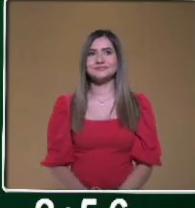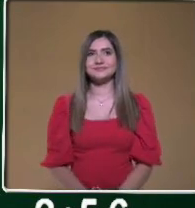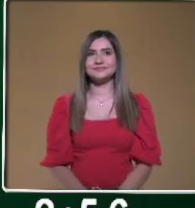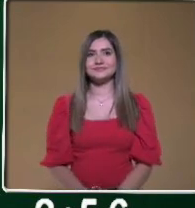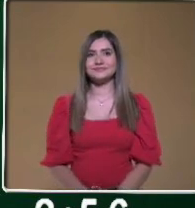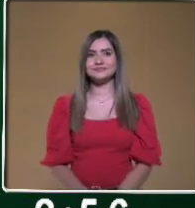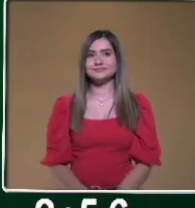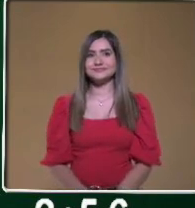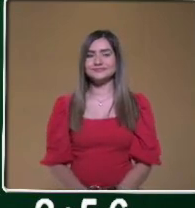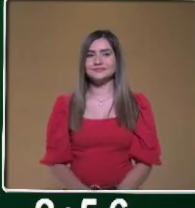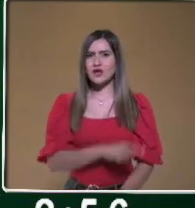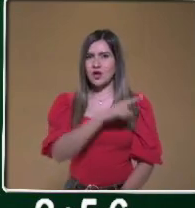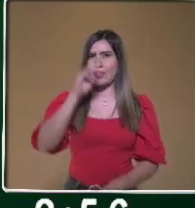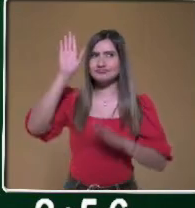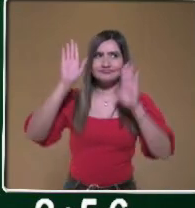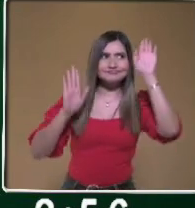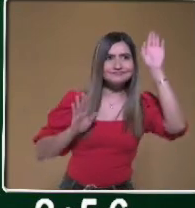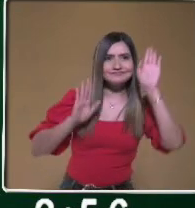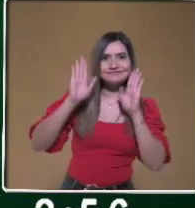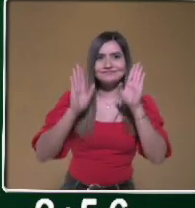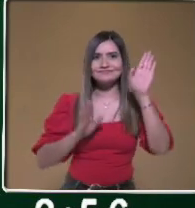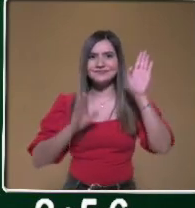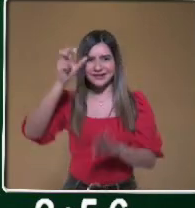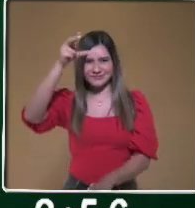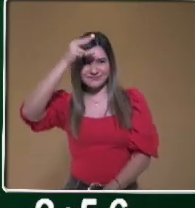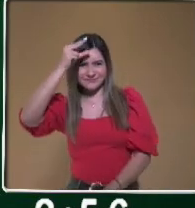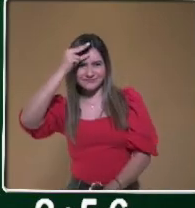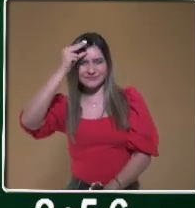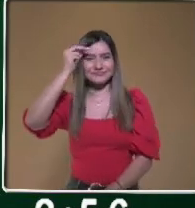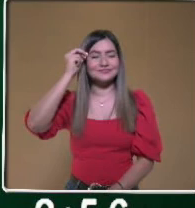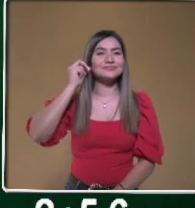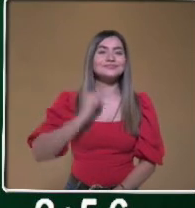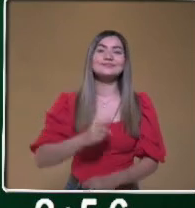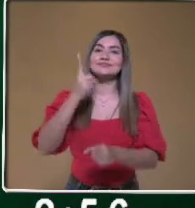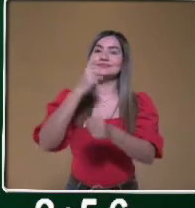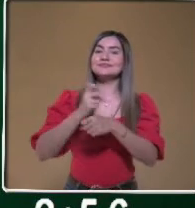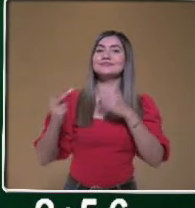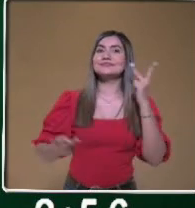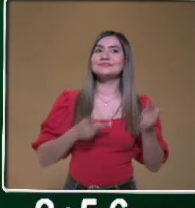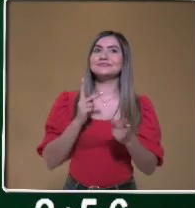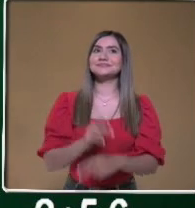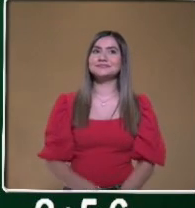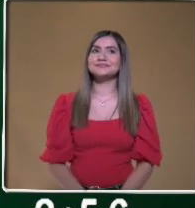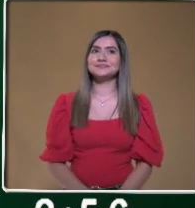inteligente en Escuela TV? Nuestra primer pregunta sería...